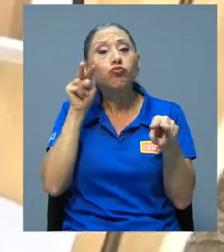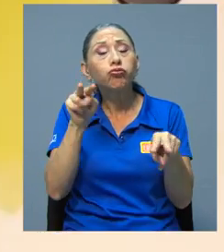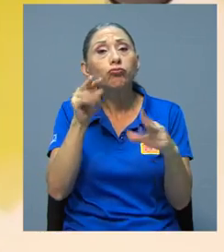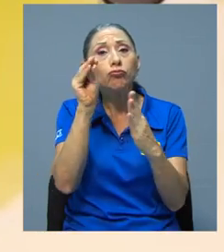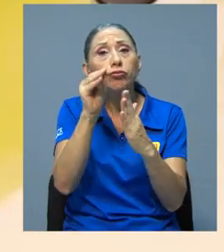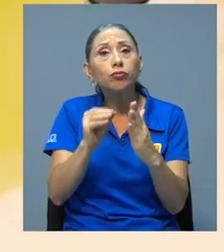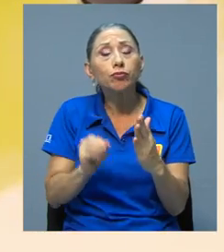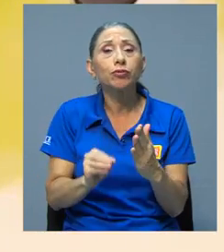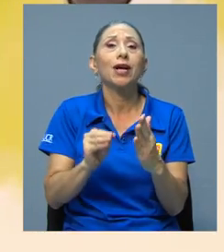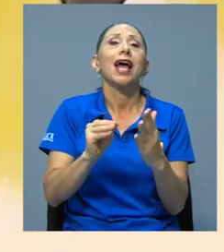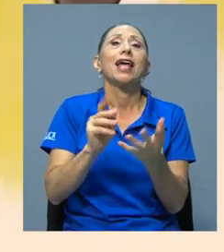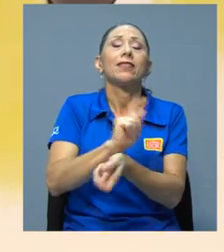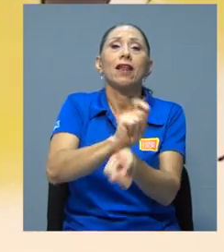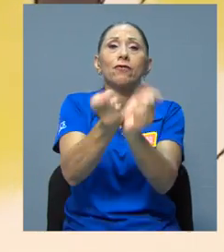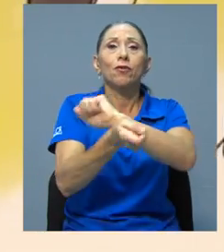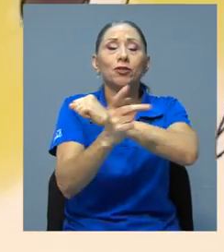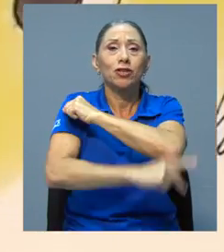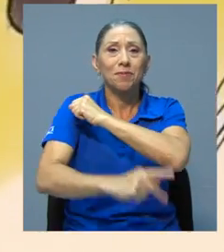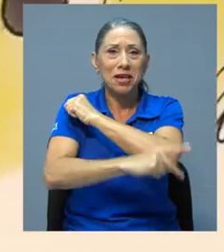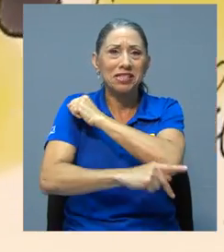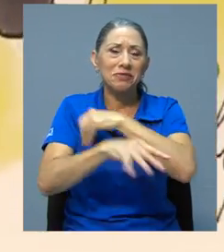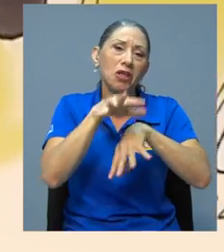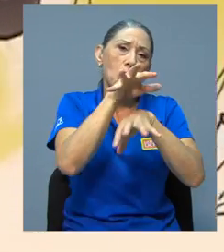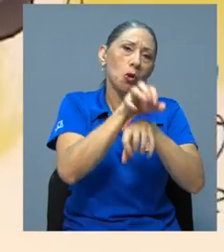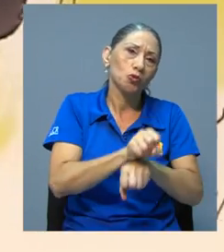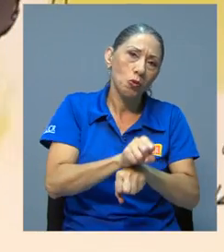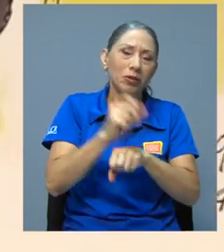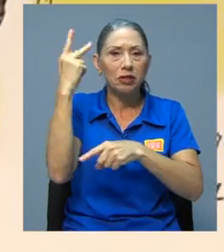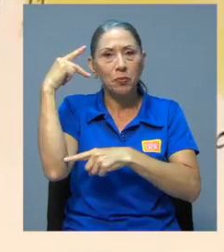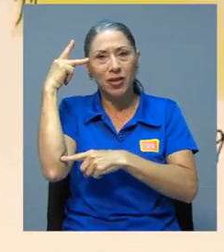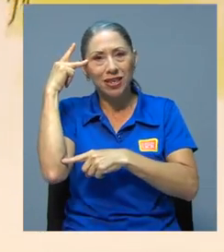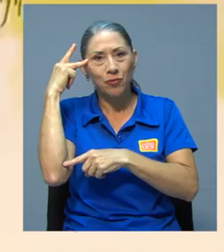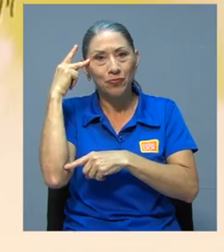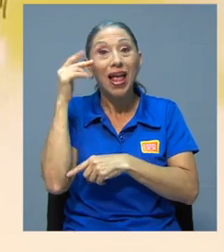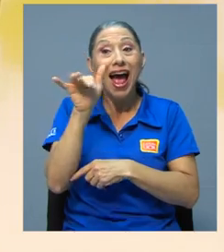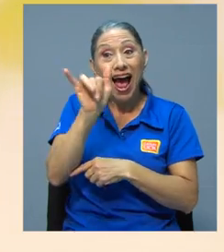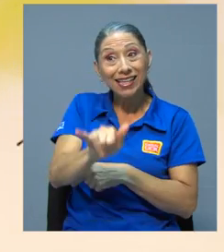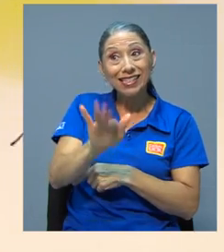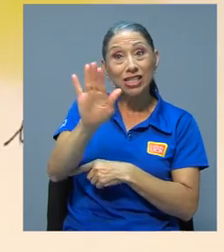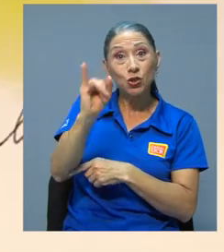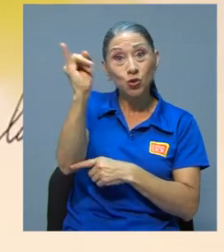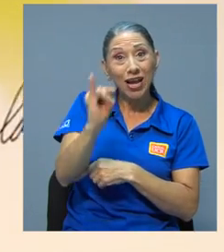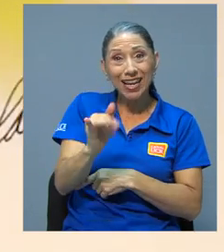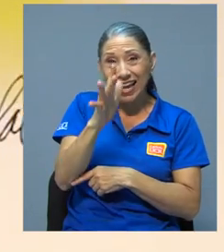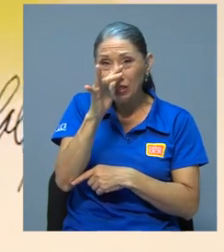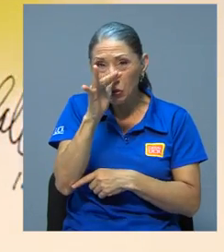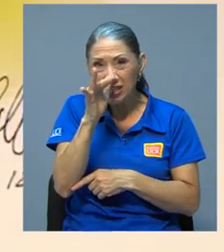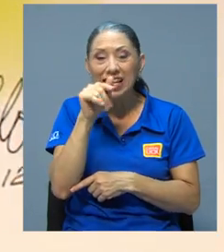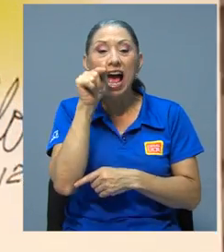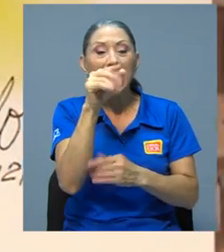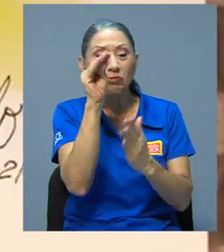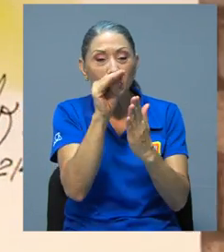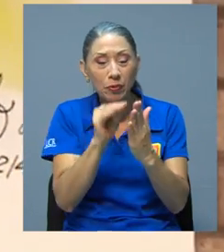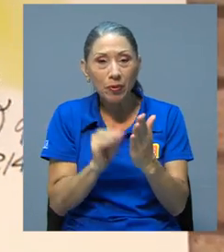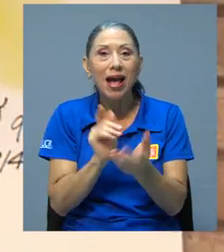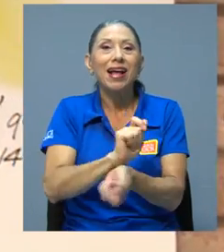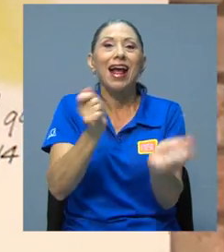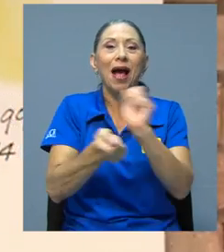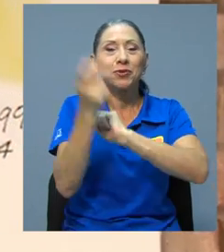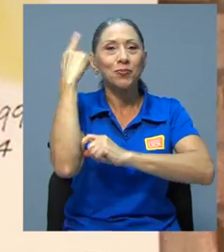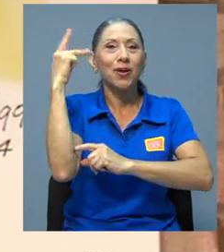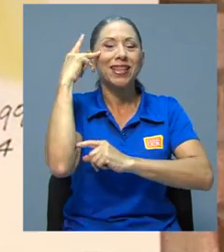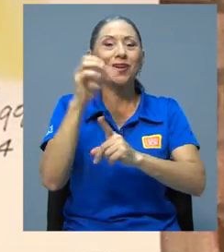país, tanto en materia de costumbres como en el plano político. Así, en sus caricaturas registró los cambios políticos,